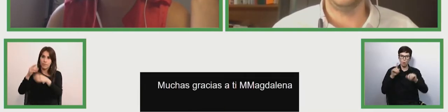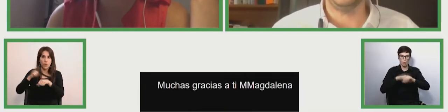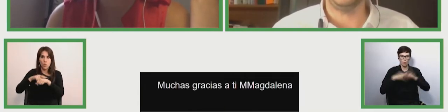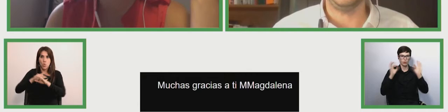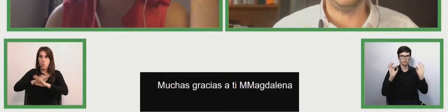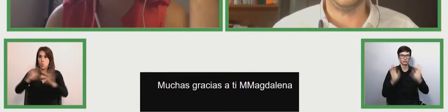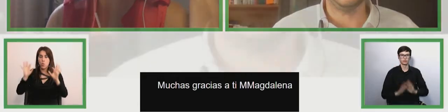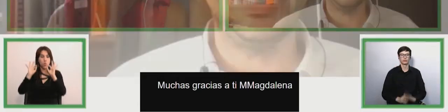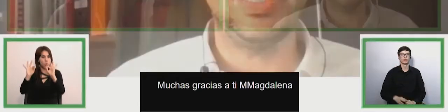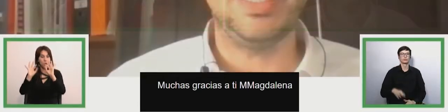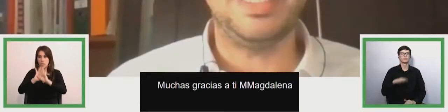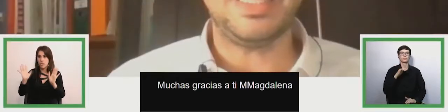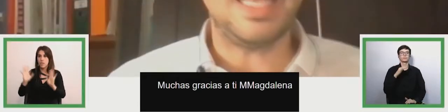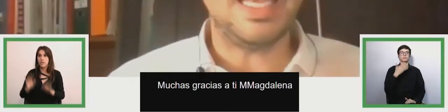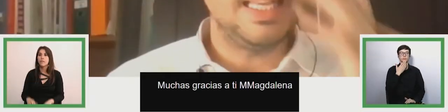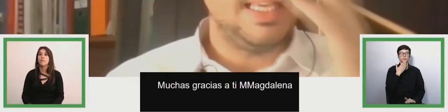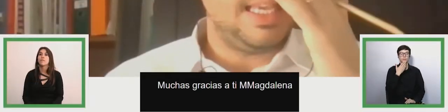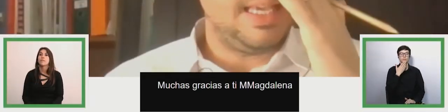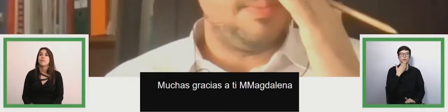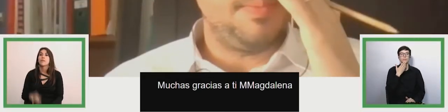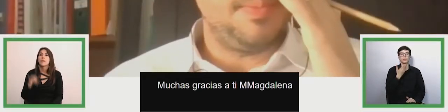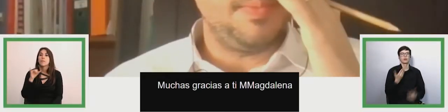Y nada,